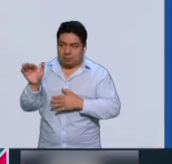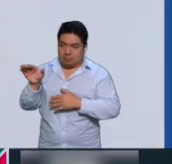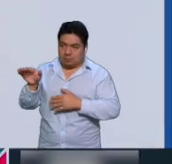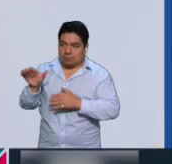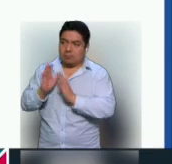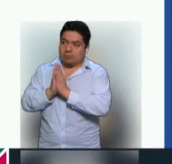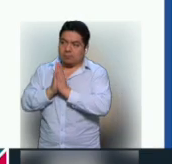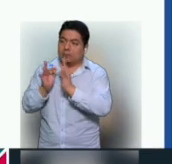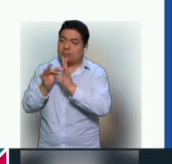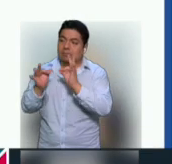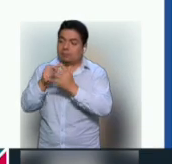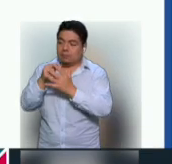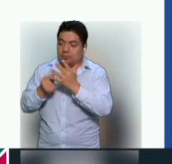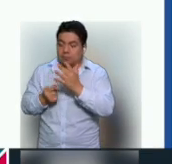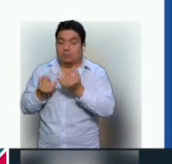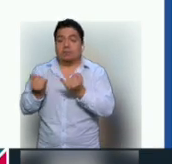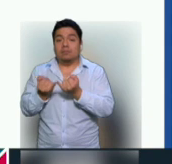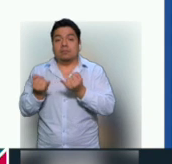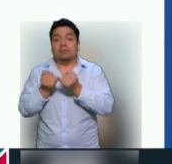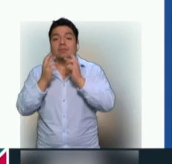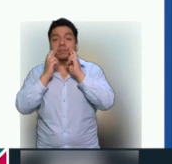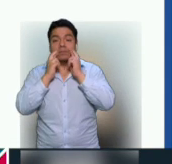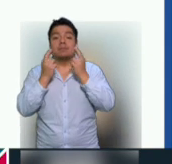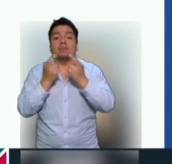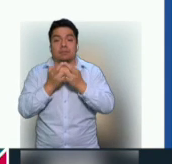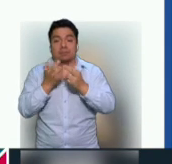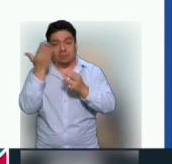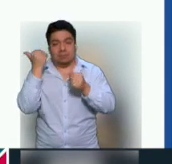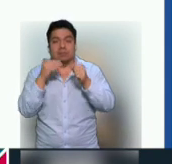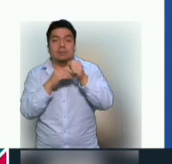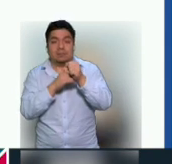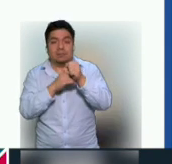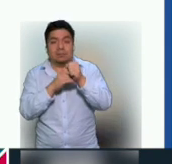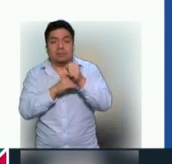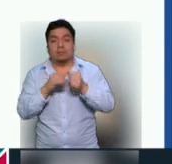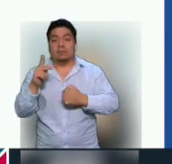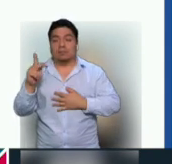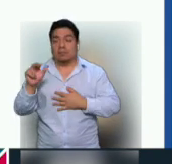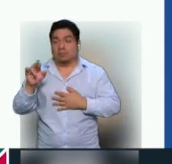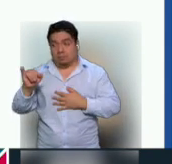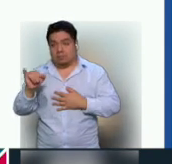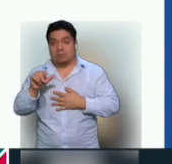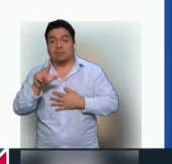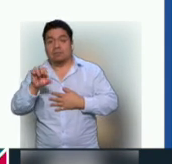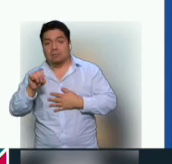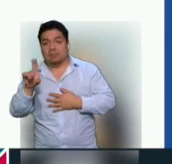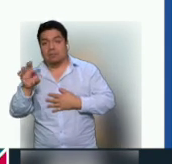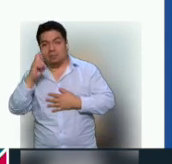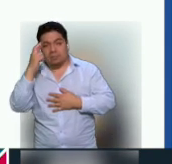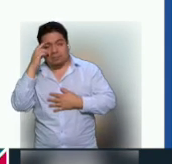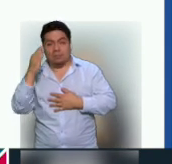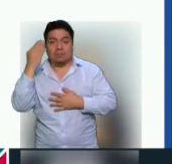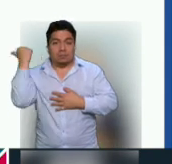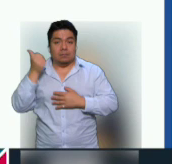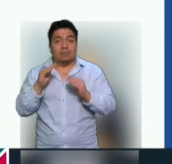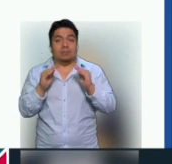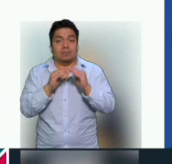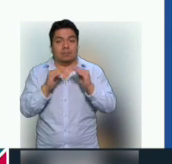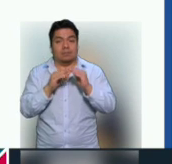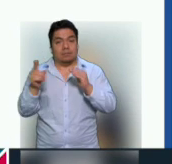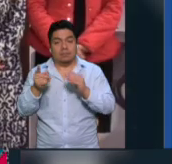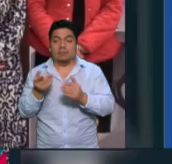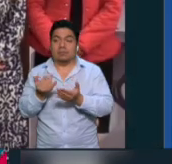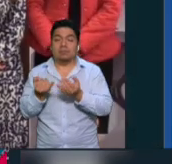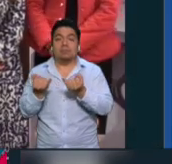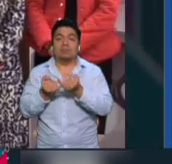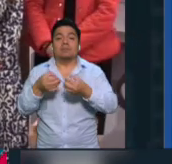que explique los motivos y el contenido de la reunión que tuvo en secreto con el líder nacional del PRI, Alejandro Moreno, en casa de otro ministro de la Corte y con